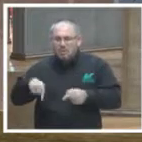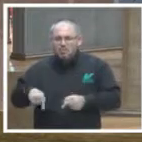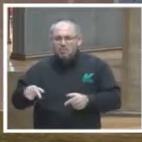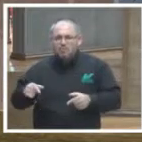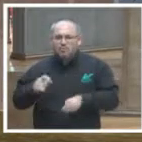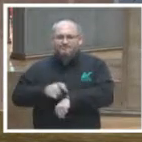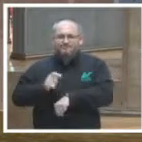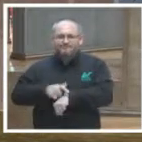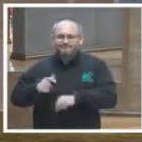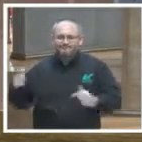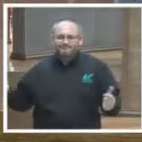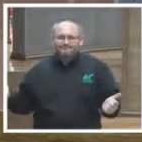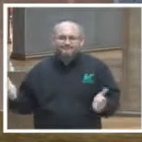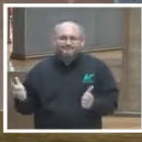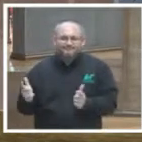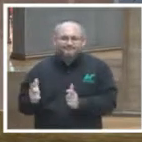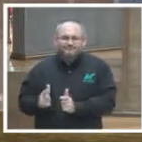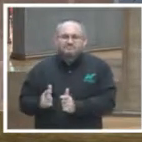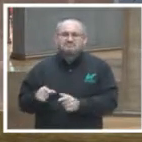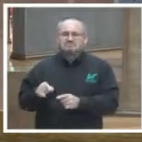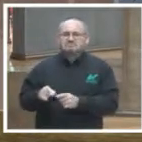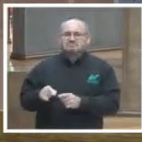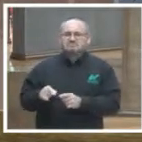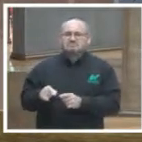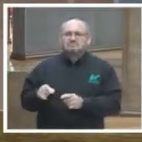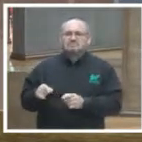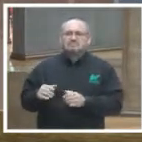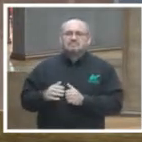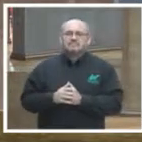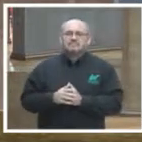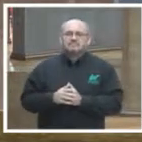cómo uno de los efectos de cambiar el modelo de sentencias puede